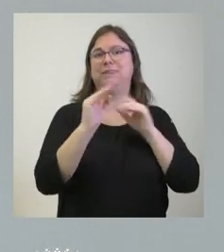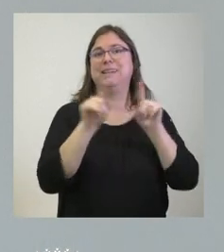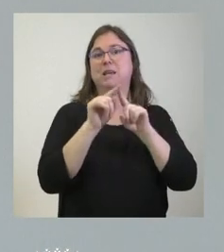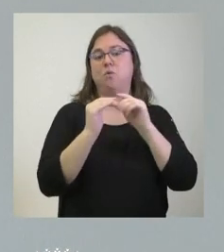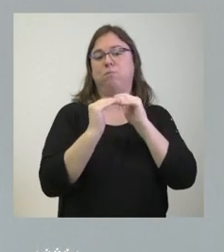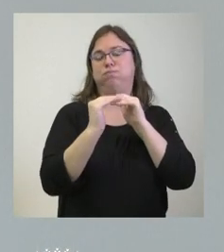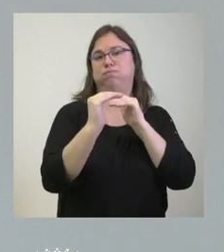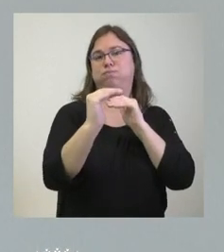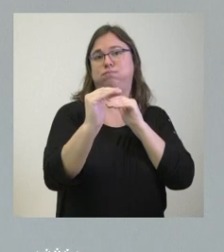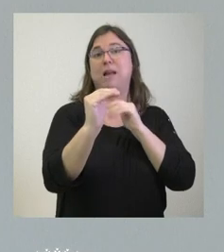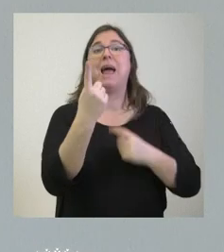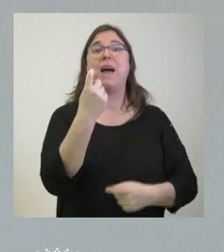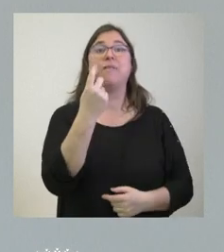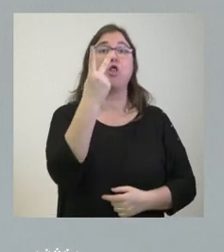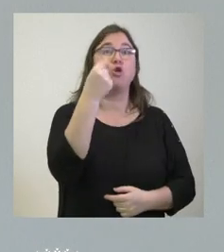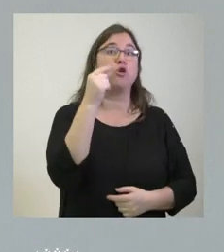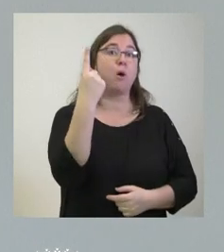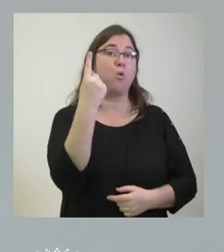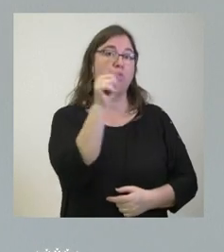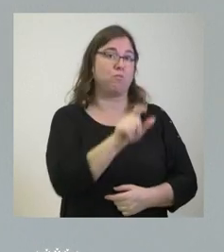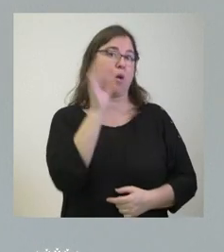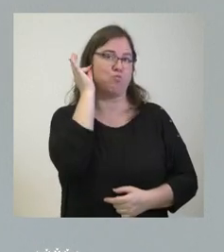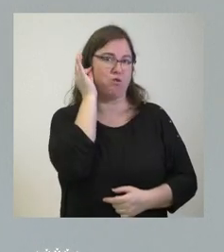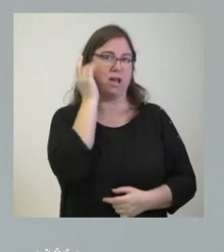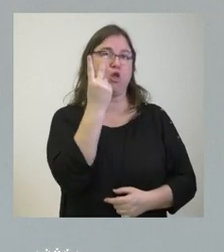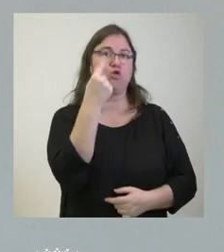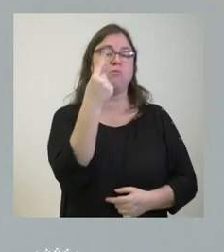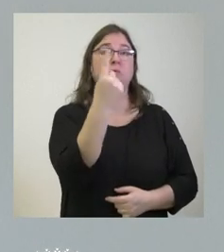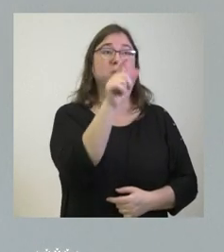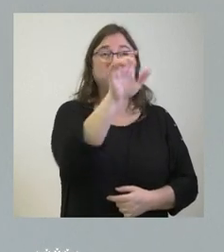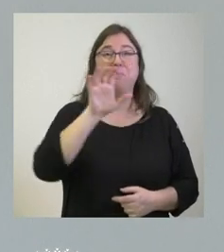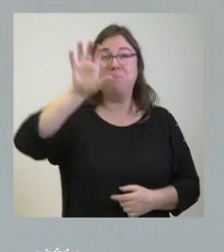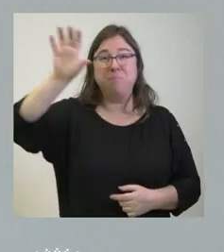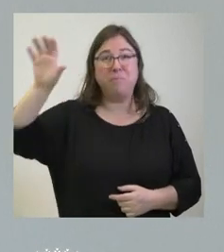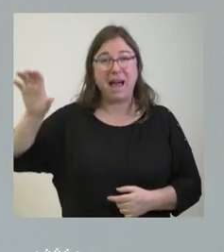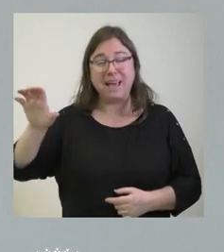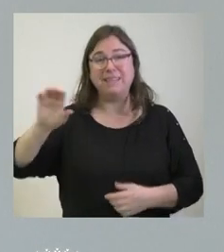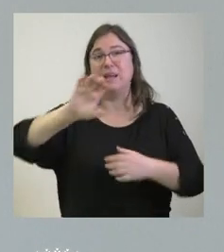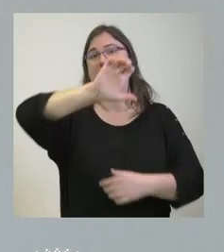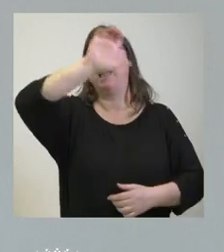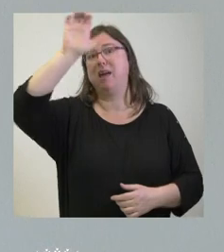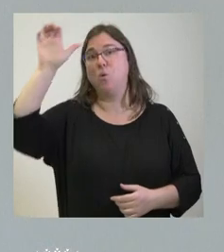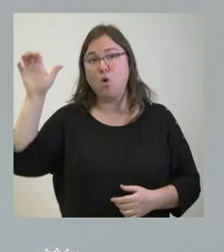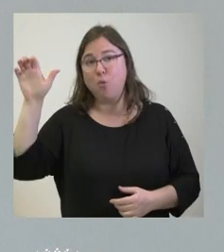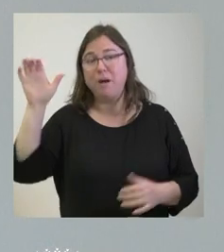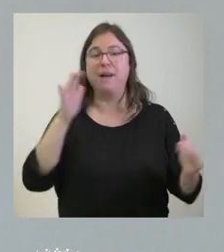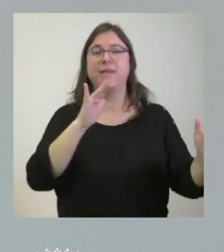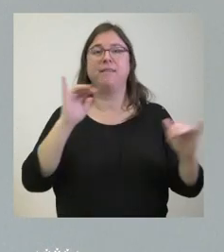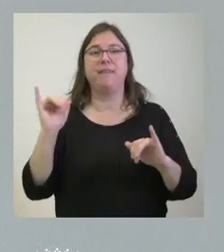estabilidad en la población es 2,1 hijos por mujer y en ningún país occidental ni de la Unión Europea ni de